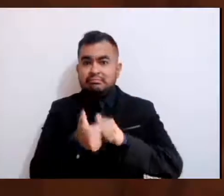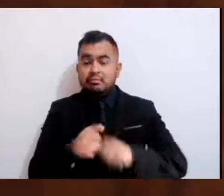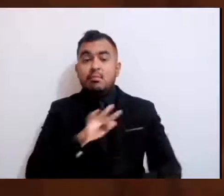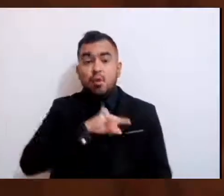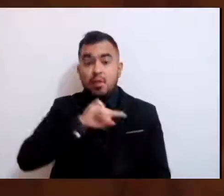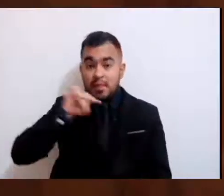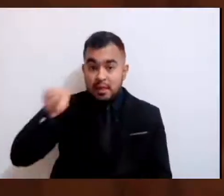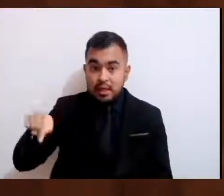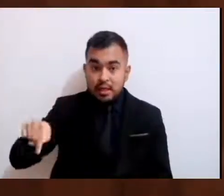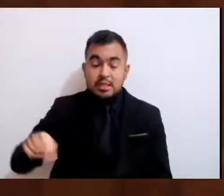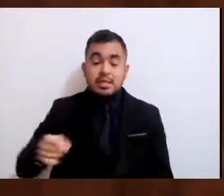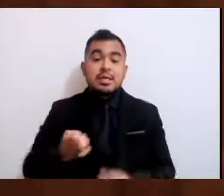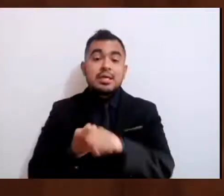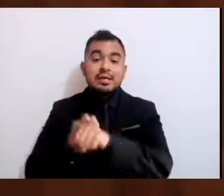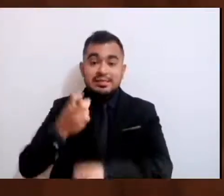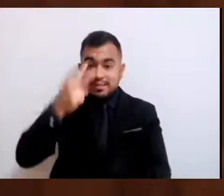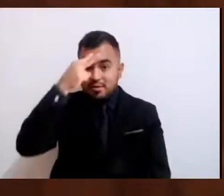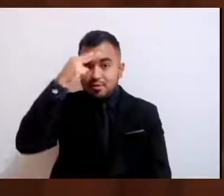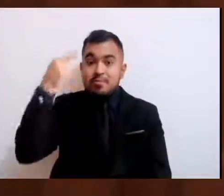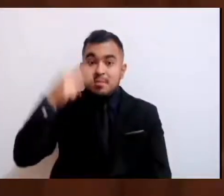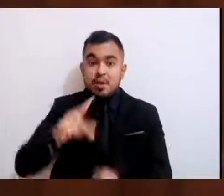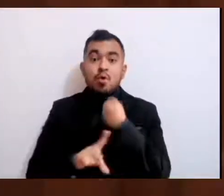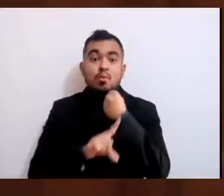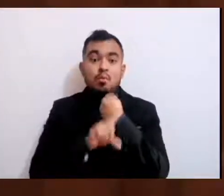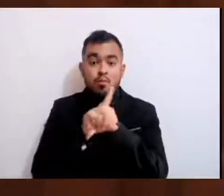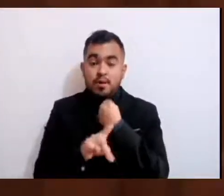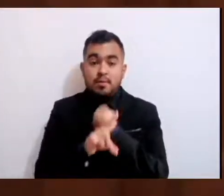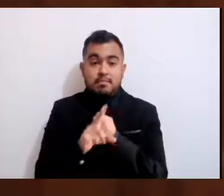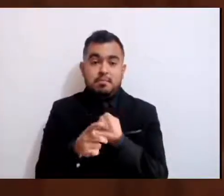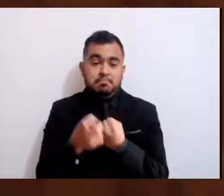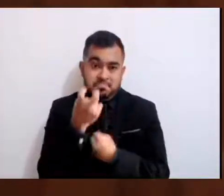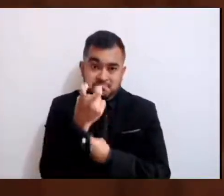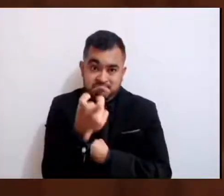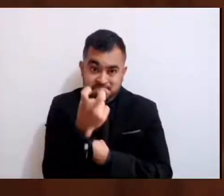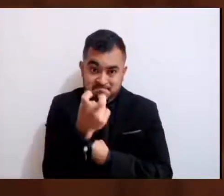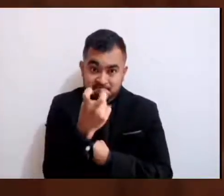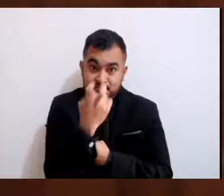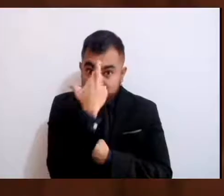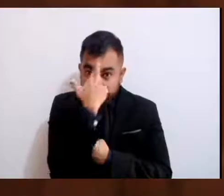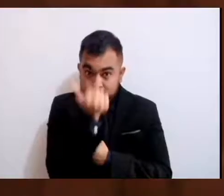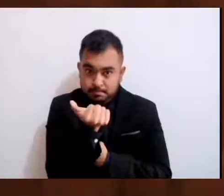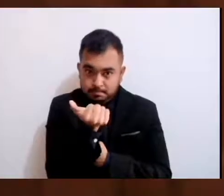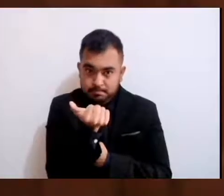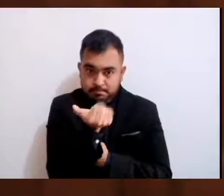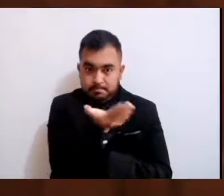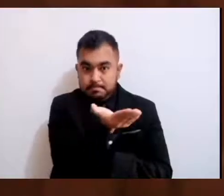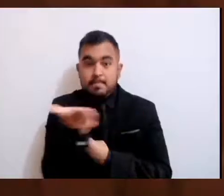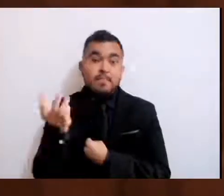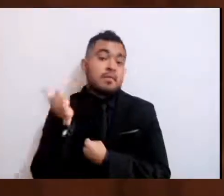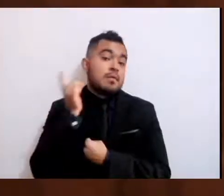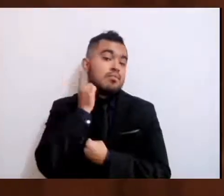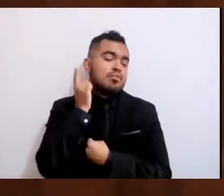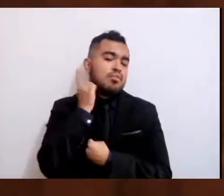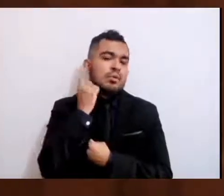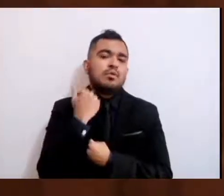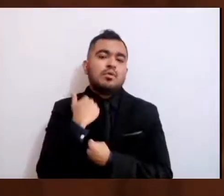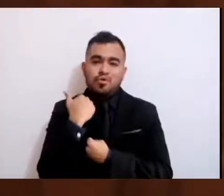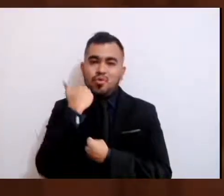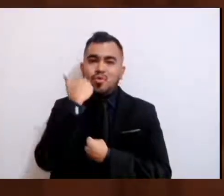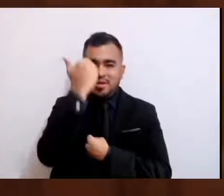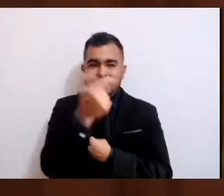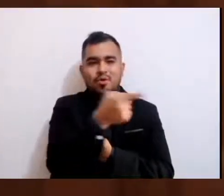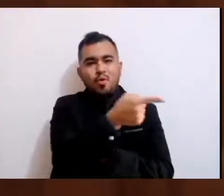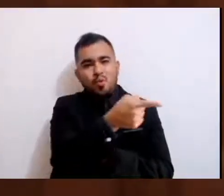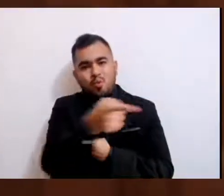Por lo mismo, compañeras y compañeros diputados, sí los invitamos a reflexionar.